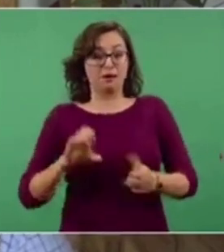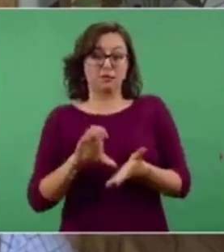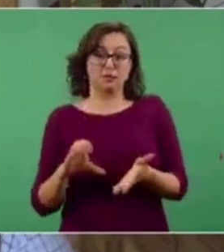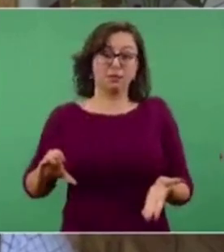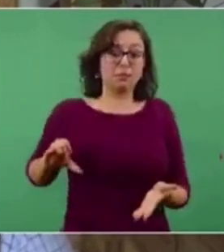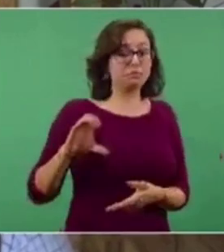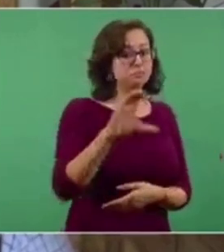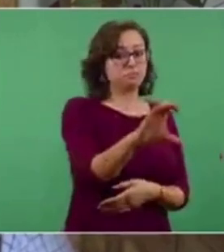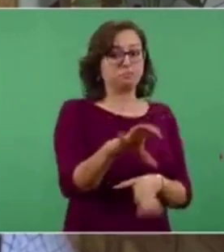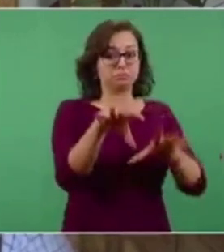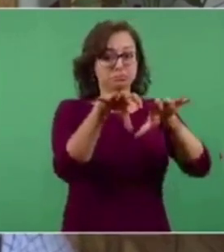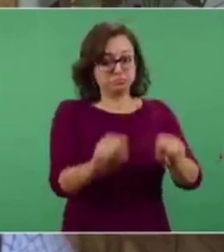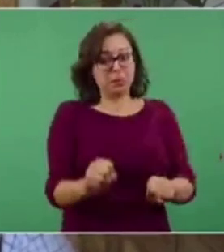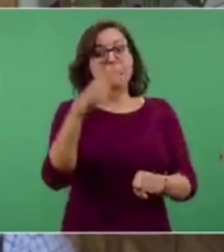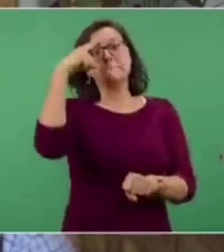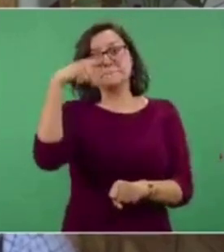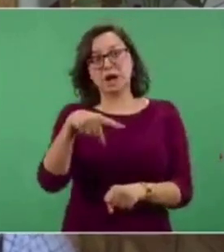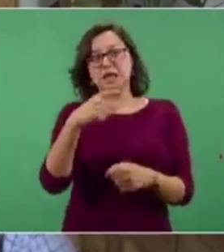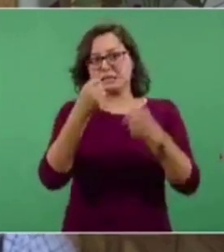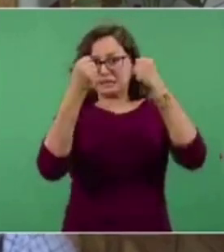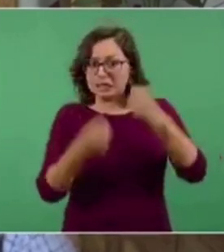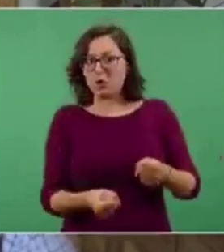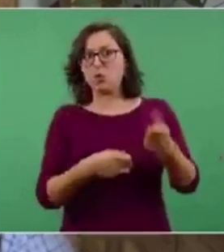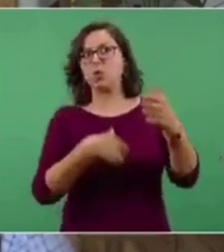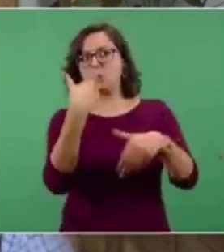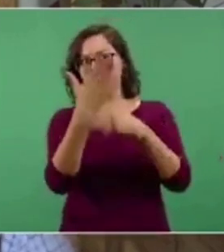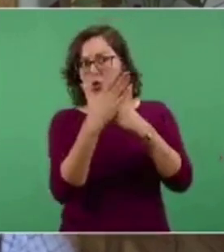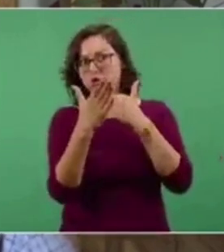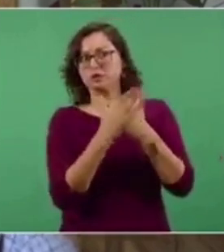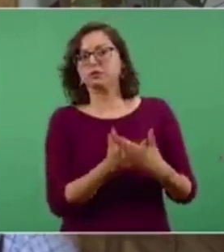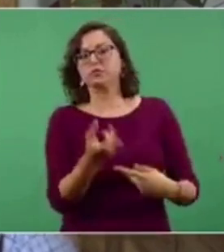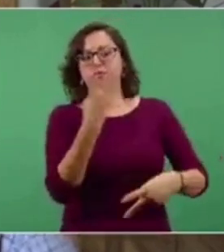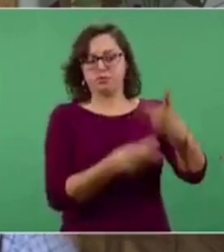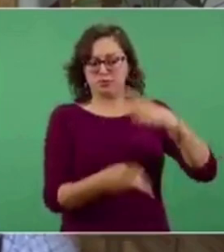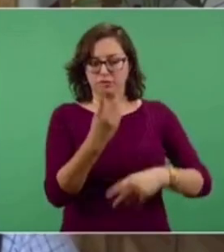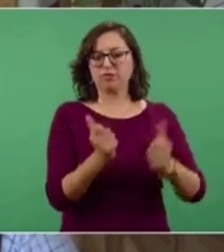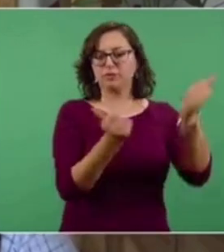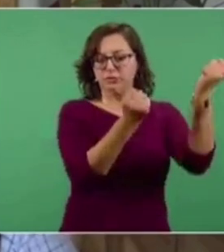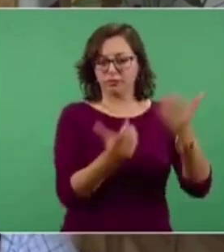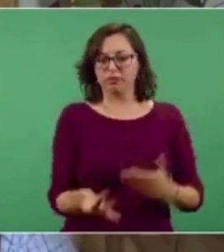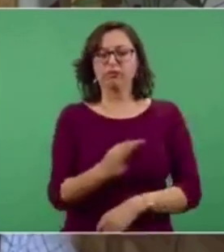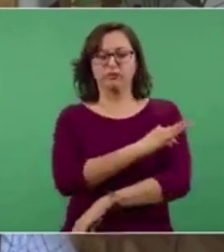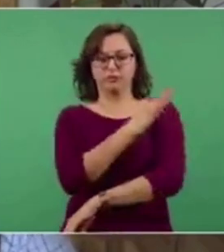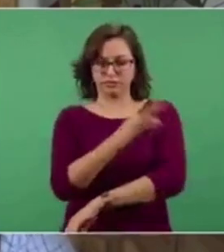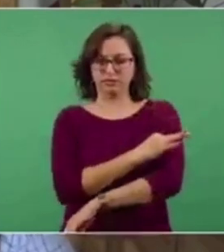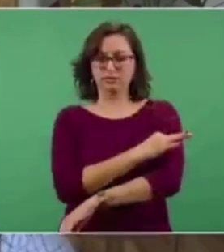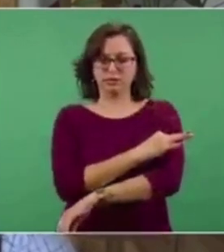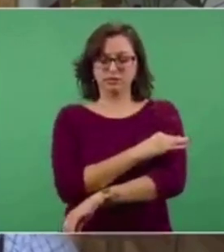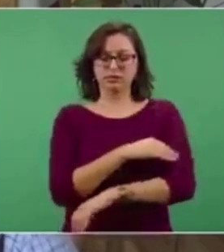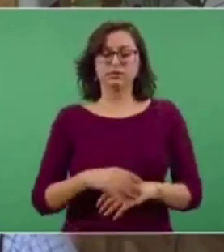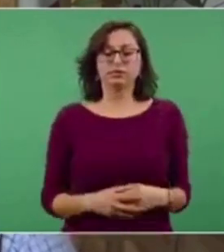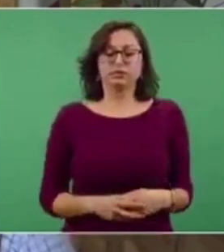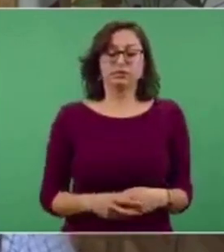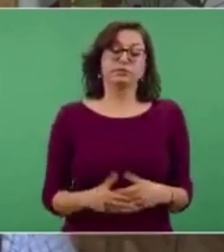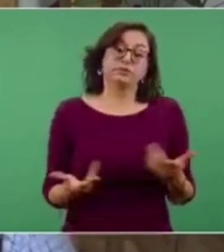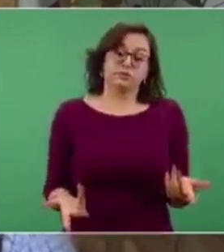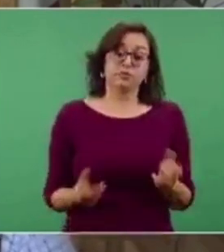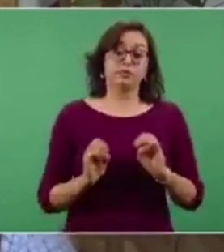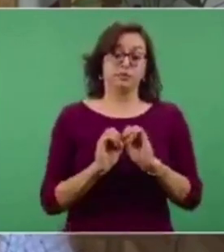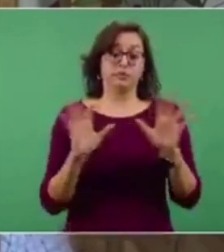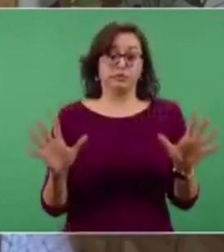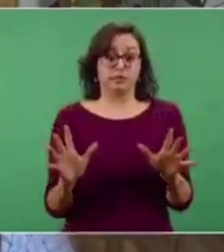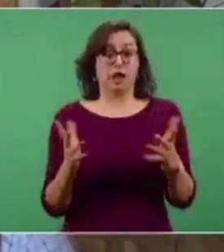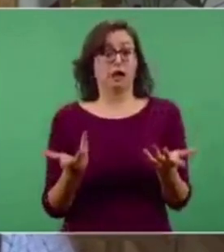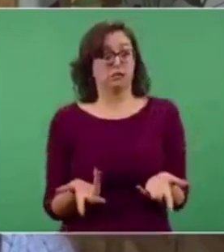produciéndose para poder asegurar el acceso a la proveeduría una vez que estas estuvieran listas. Y obviamente cuando